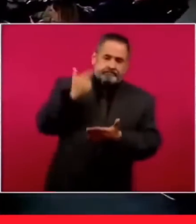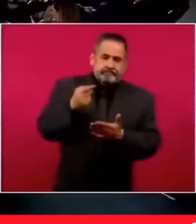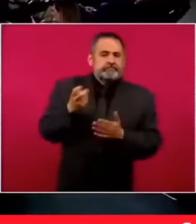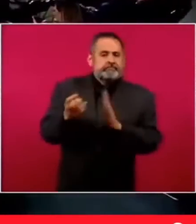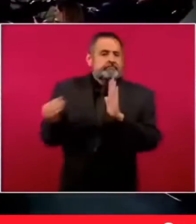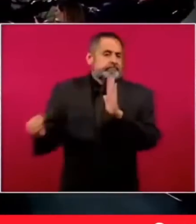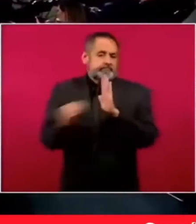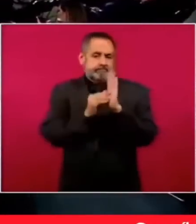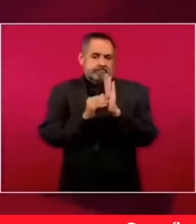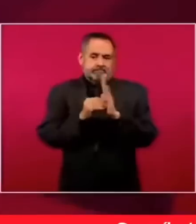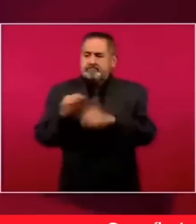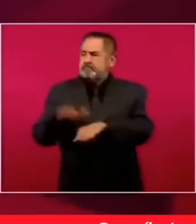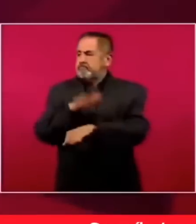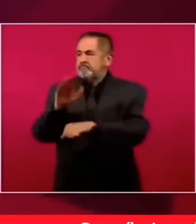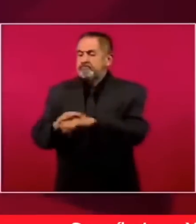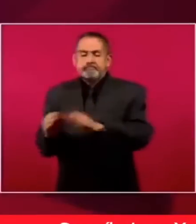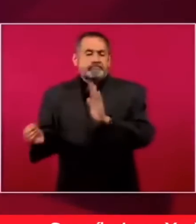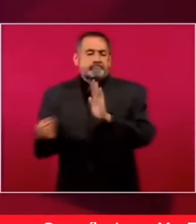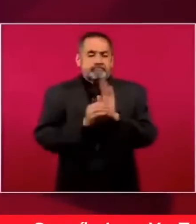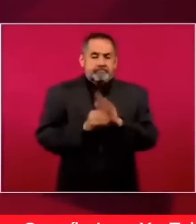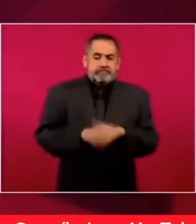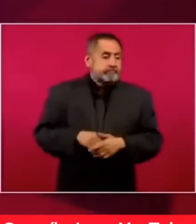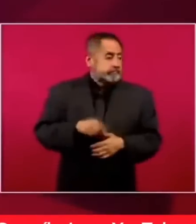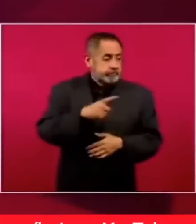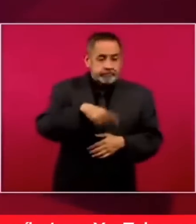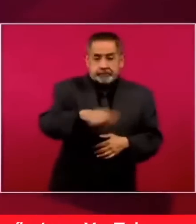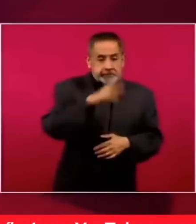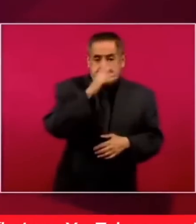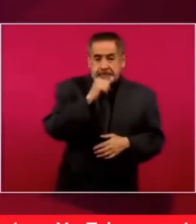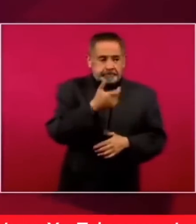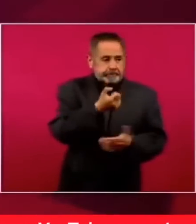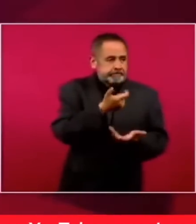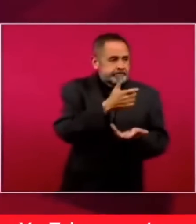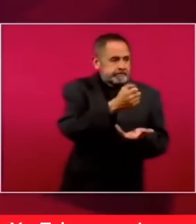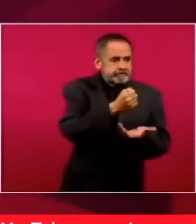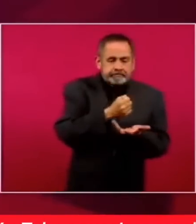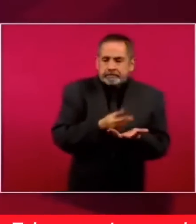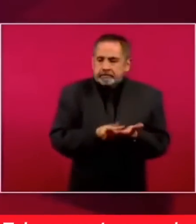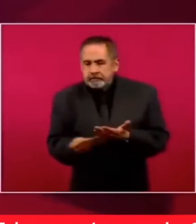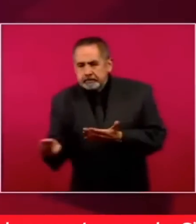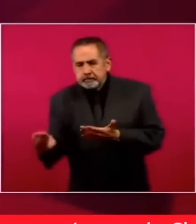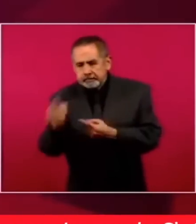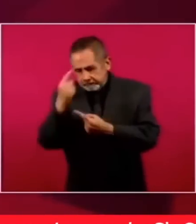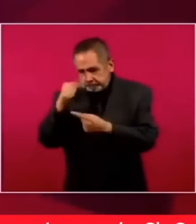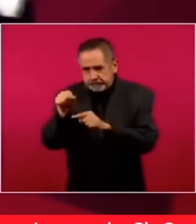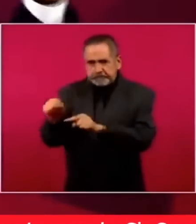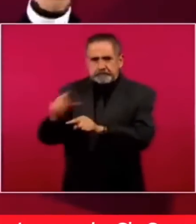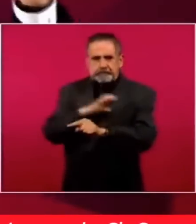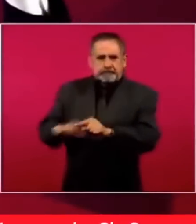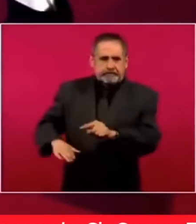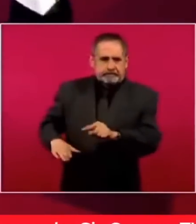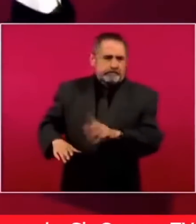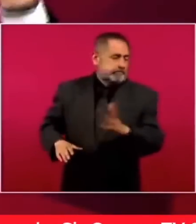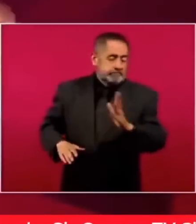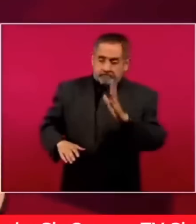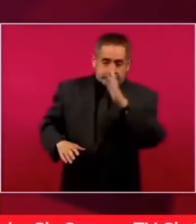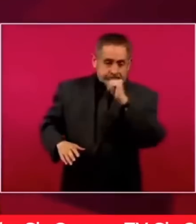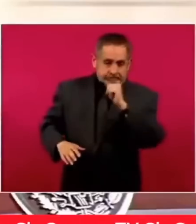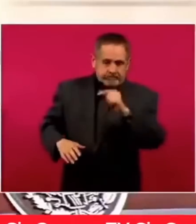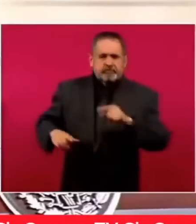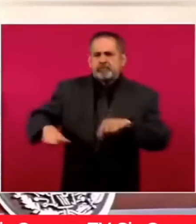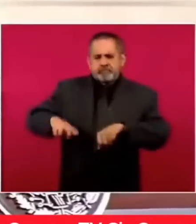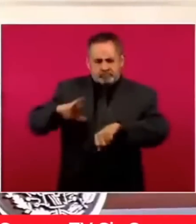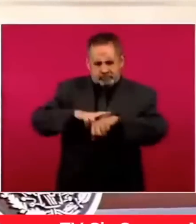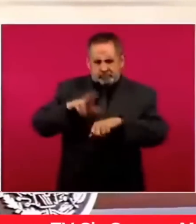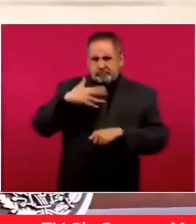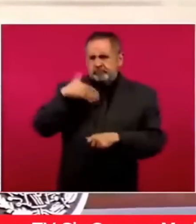Entonces, este, nadie puede hacer eso y lo saben los gobernadores y lo saben todos.